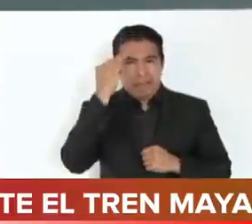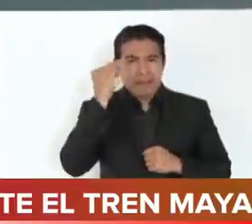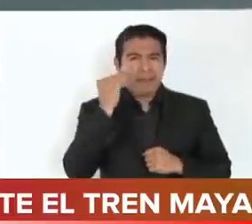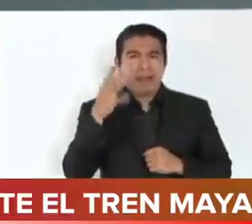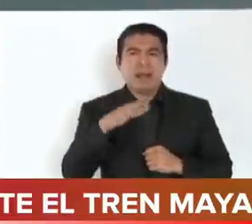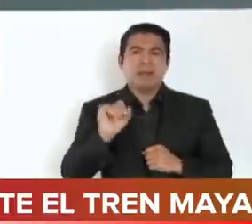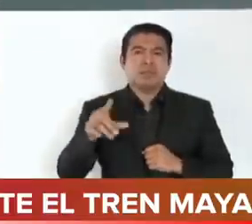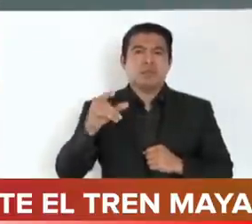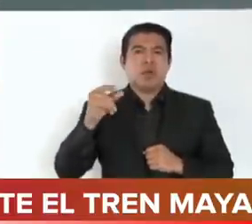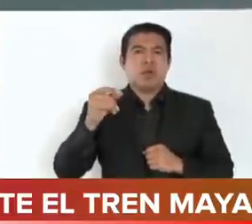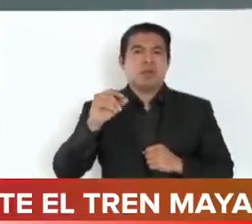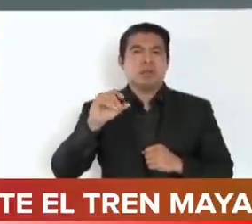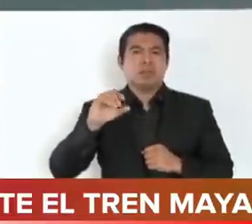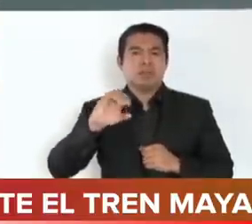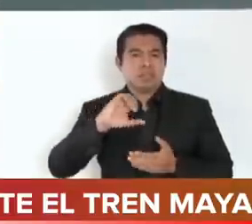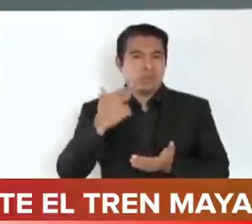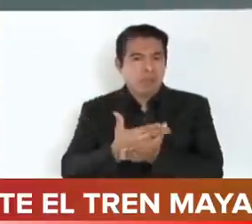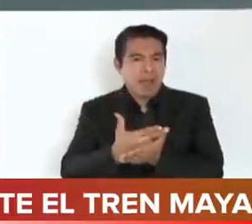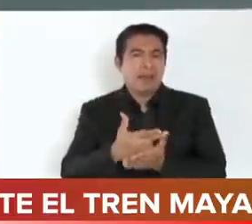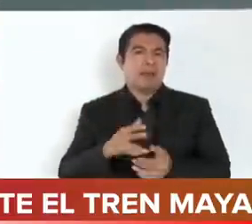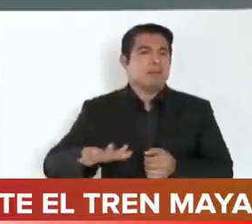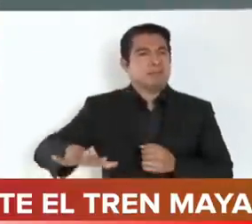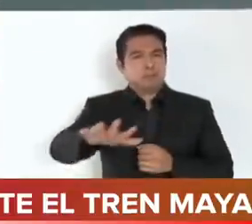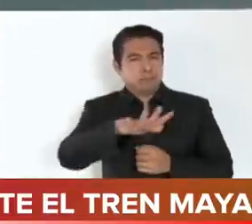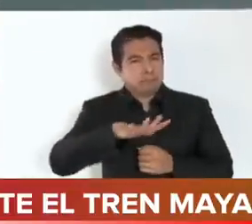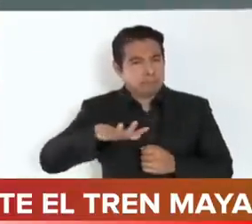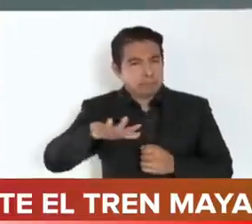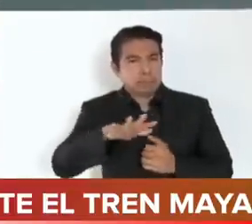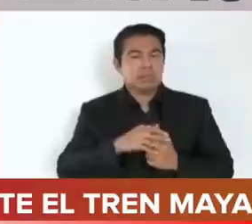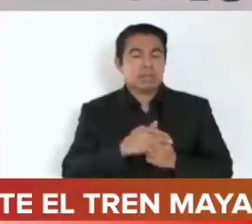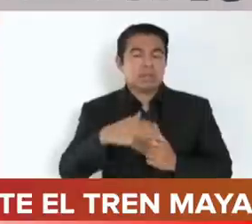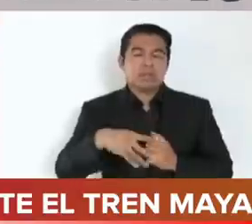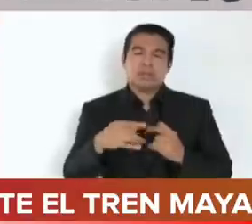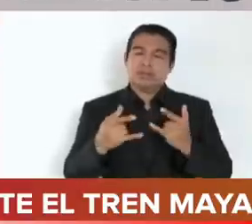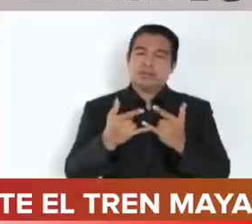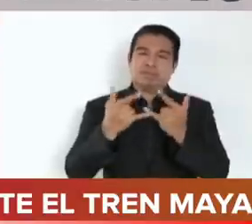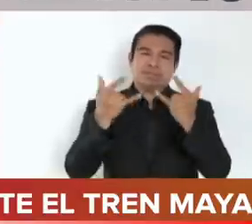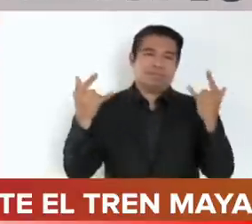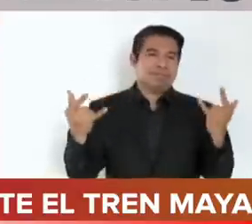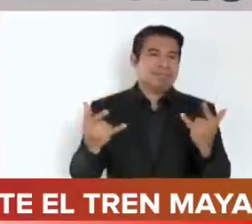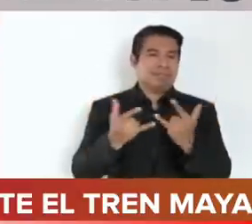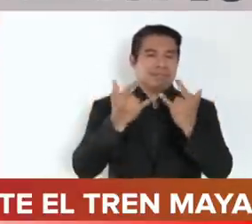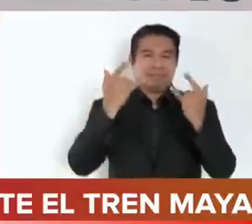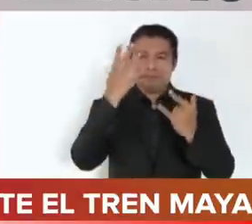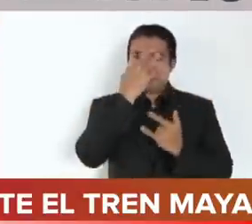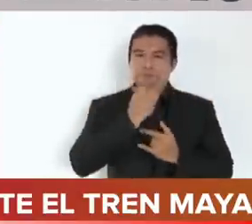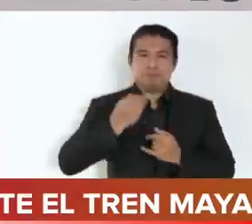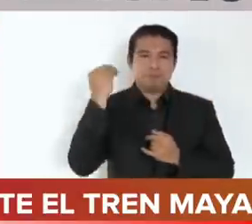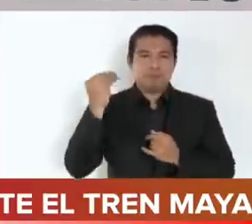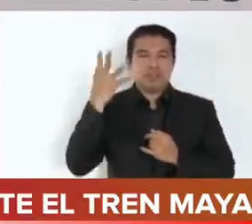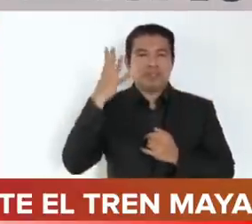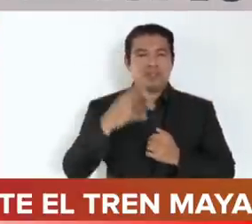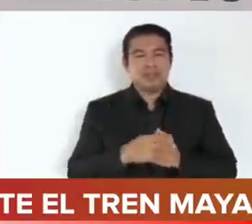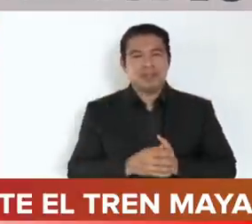Chetumal, con tanta historia. Entonces, es